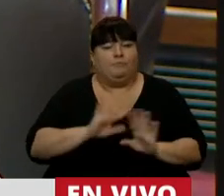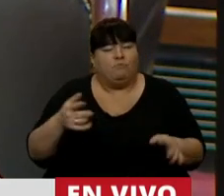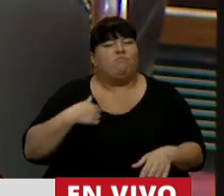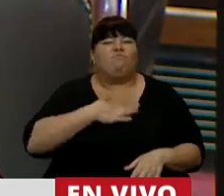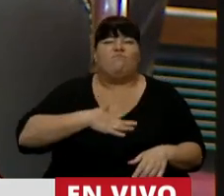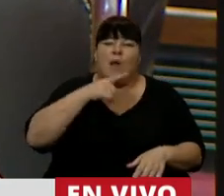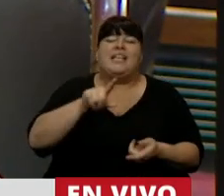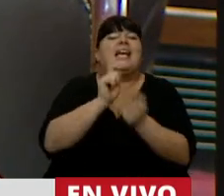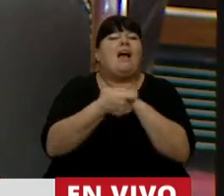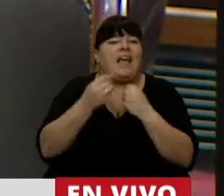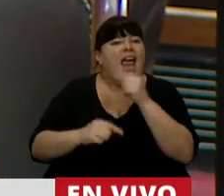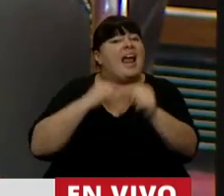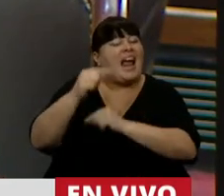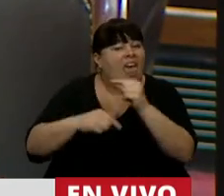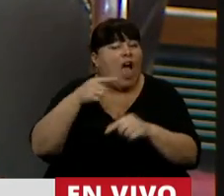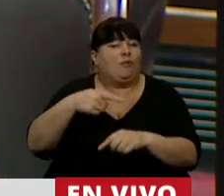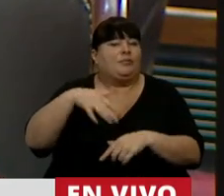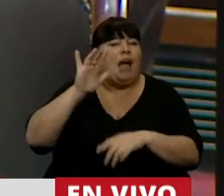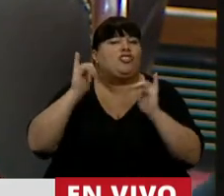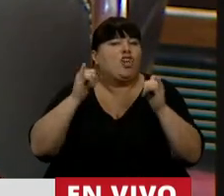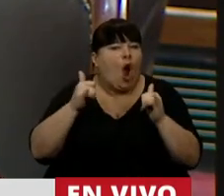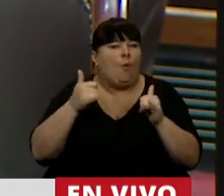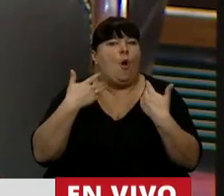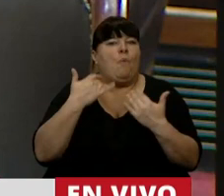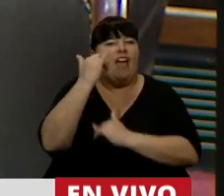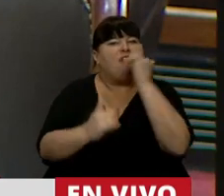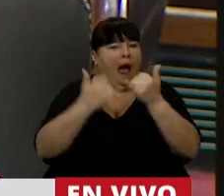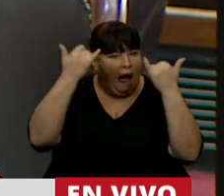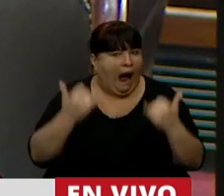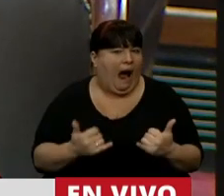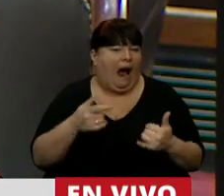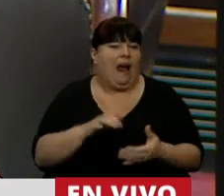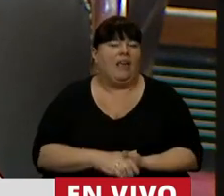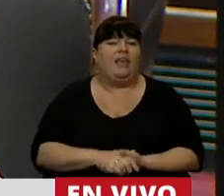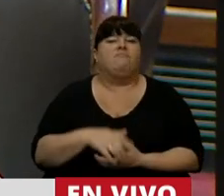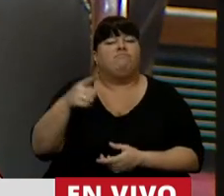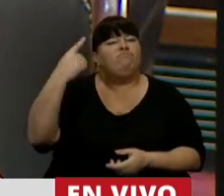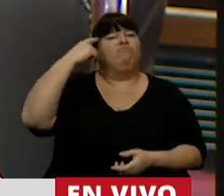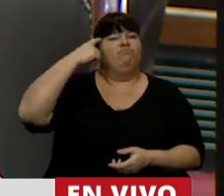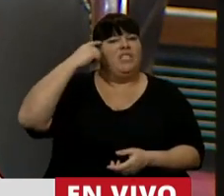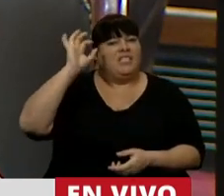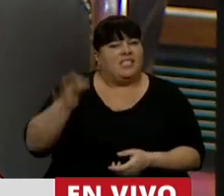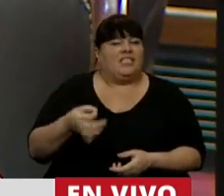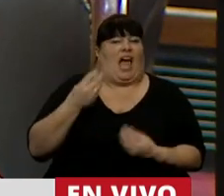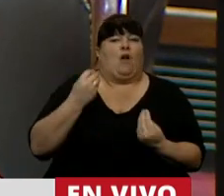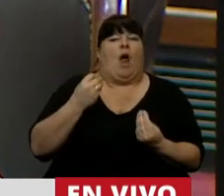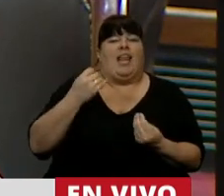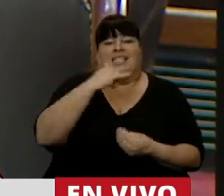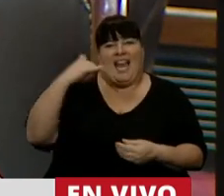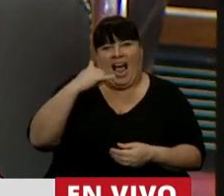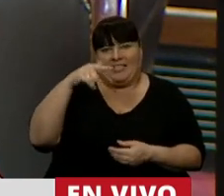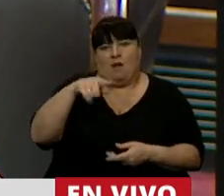percibo que lo que cambió es que cada vez son más los jóvenes que tienen acceso a la información y que han tomado conciencia de los efectos